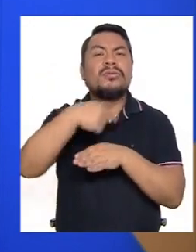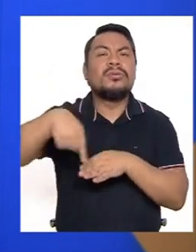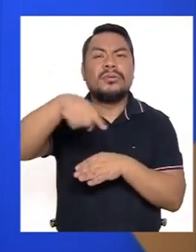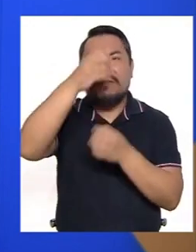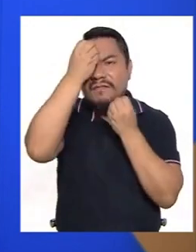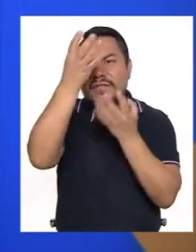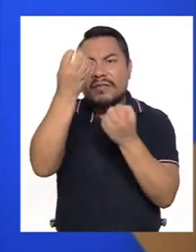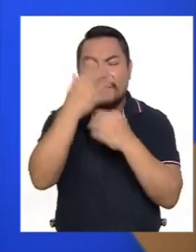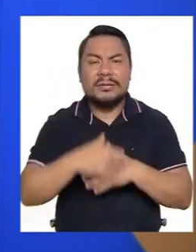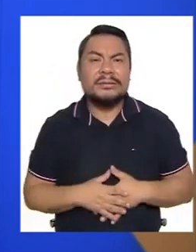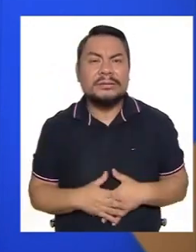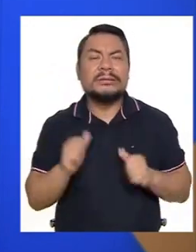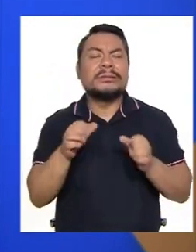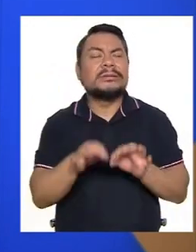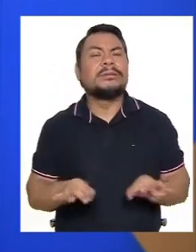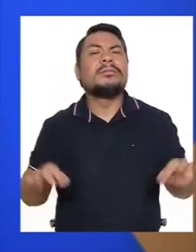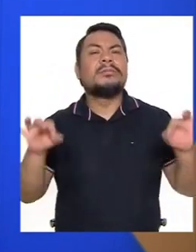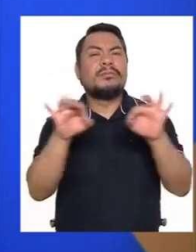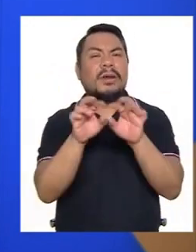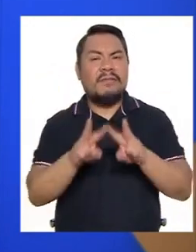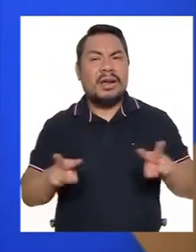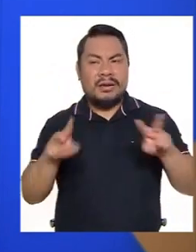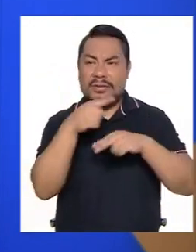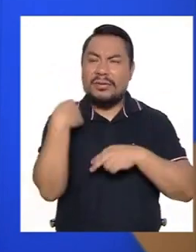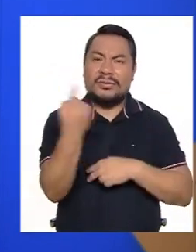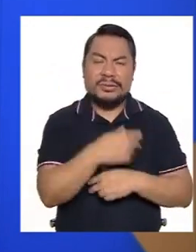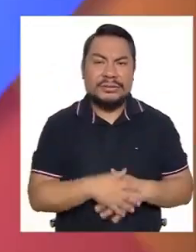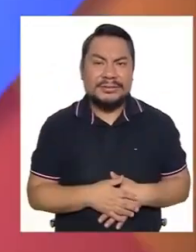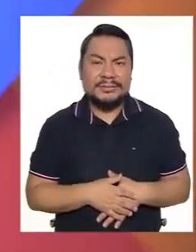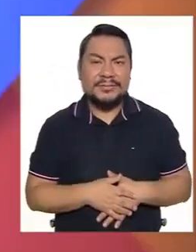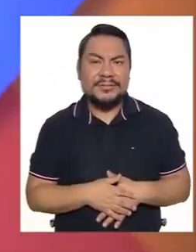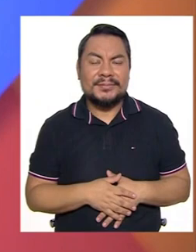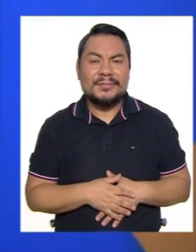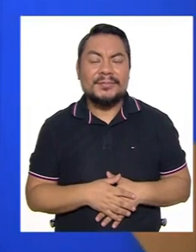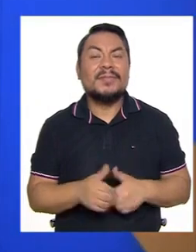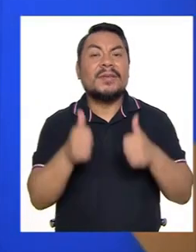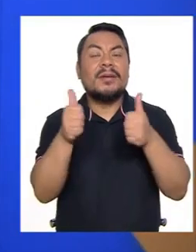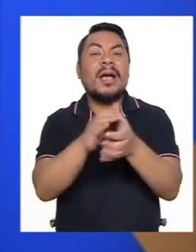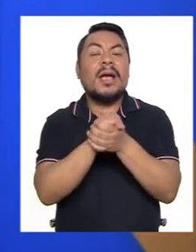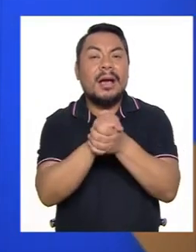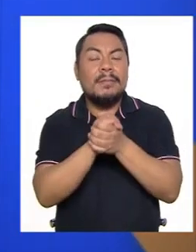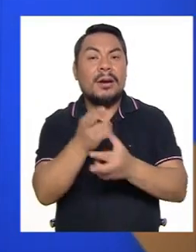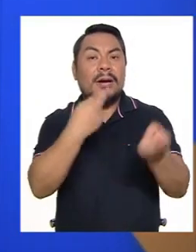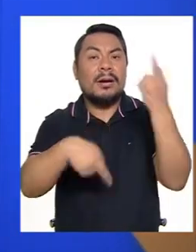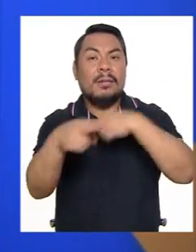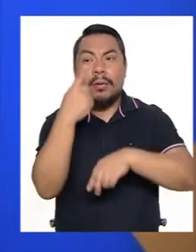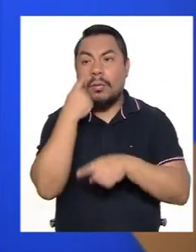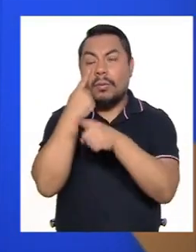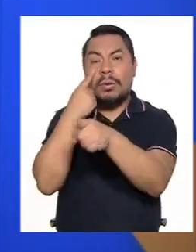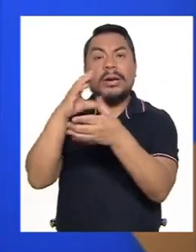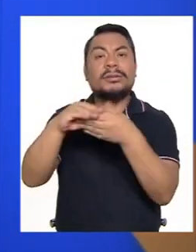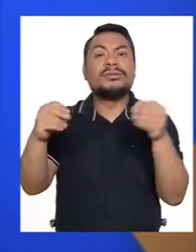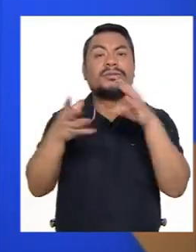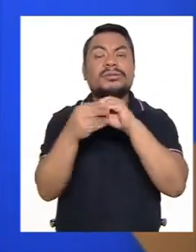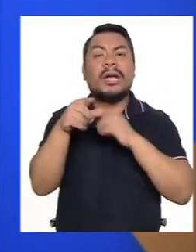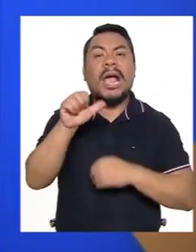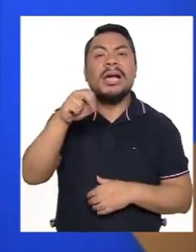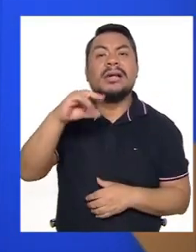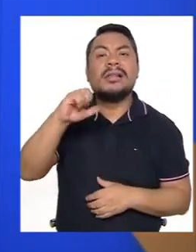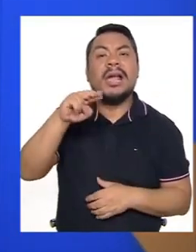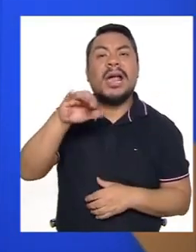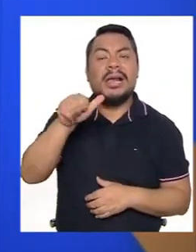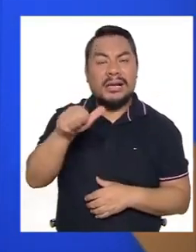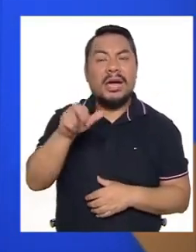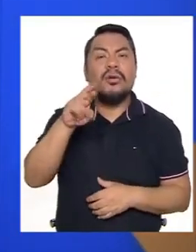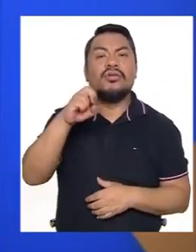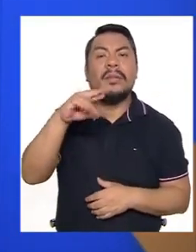información que es muy importante y valiosa para nosotros. Bueno, amigos, y al volver conoceremos la historia de Ana Carla